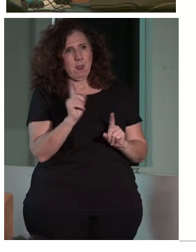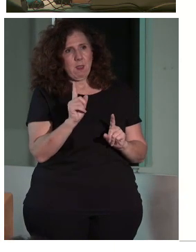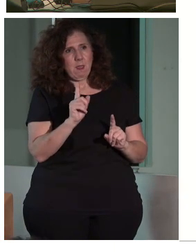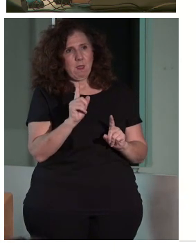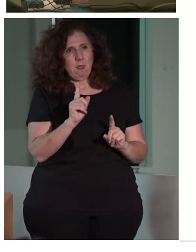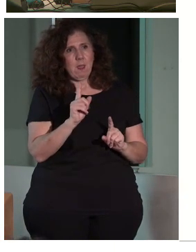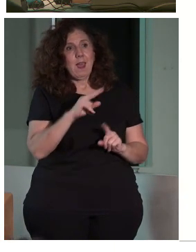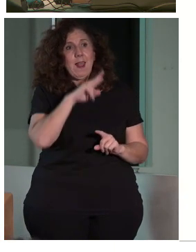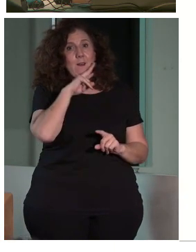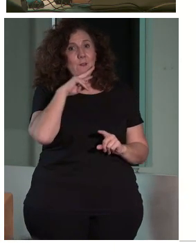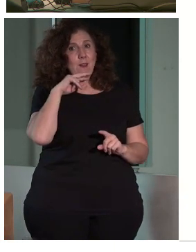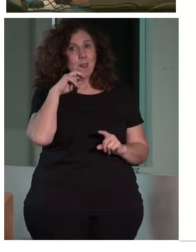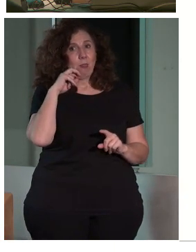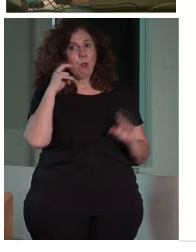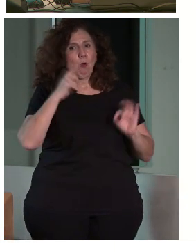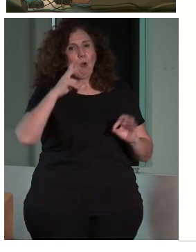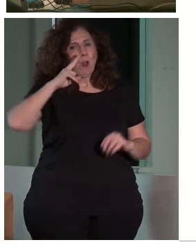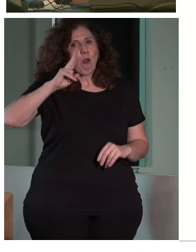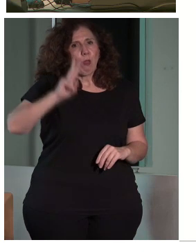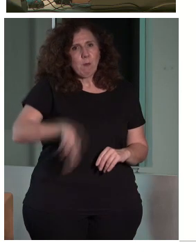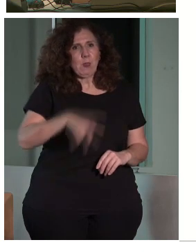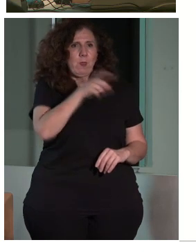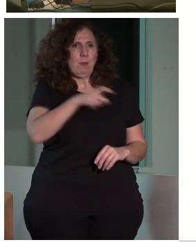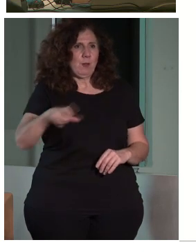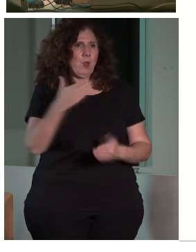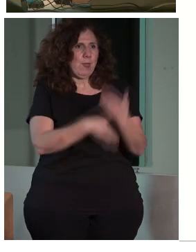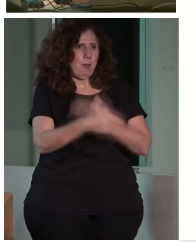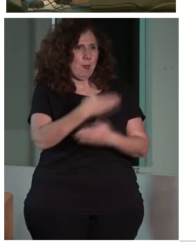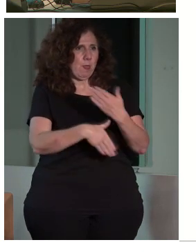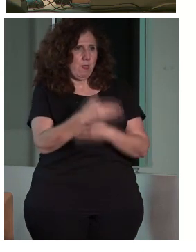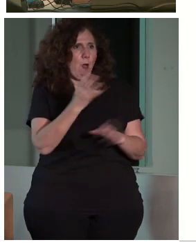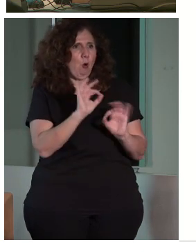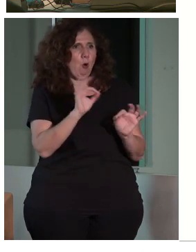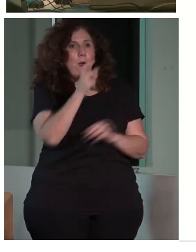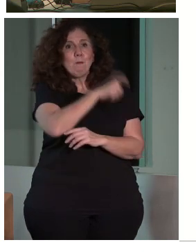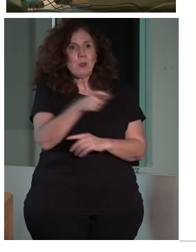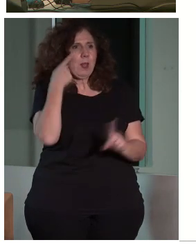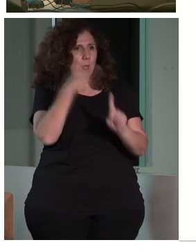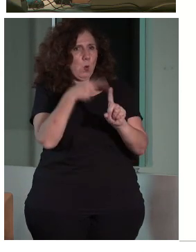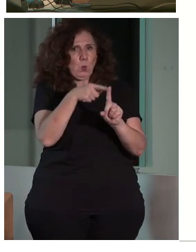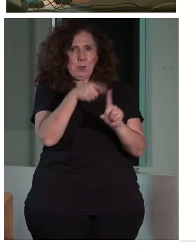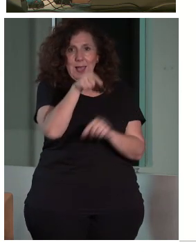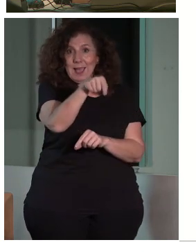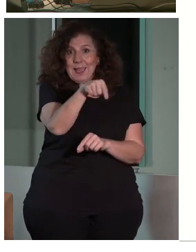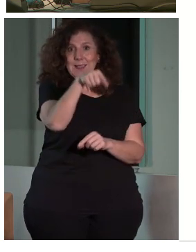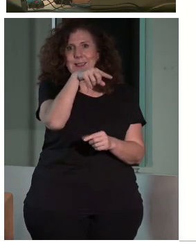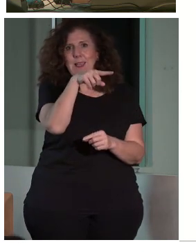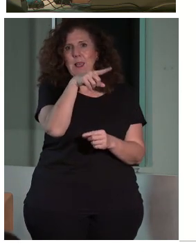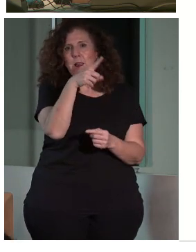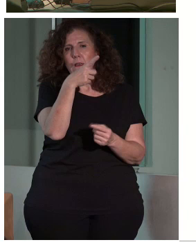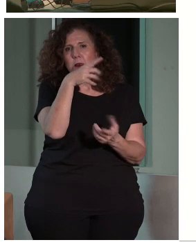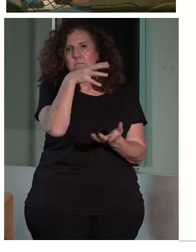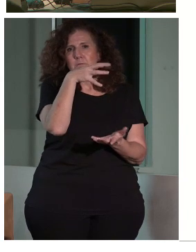con las personas con discapacidad o con las personas que usan, que van a usar, que van a disfrutar